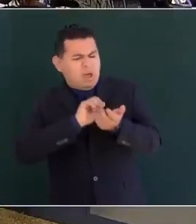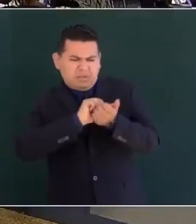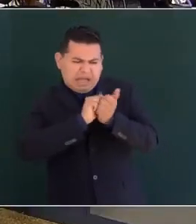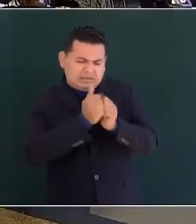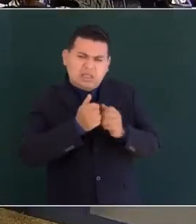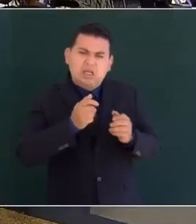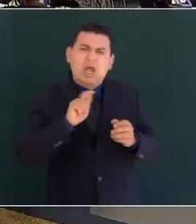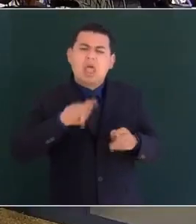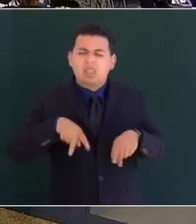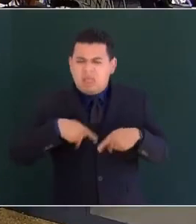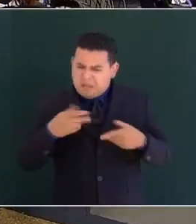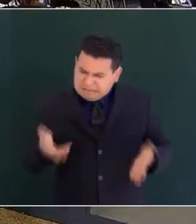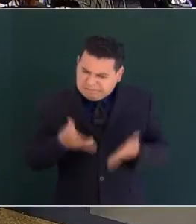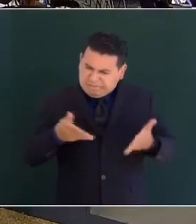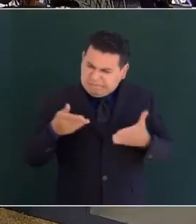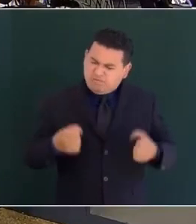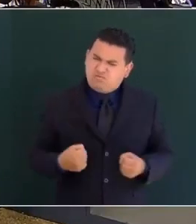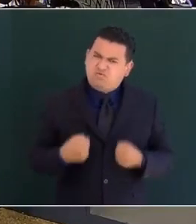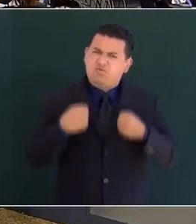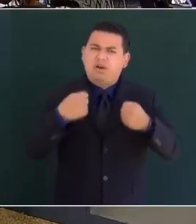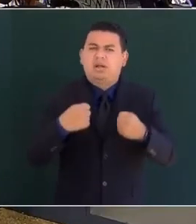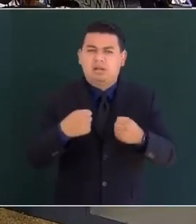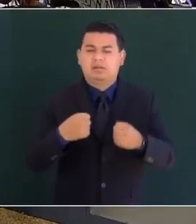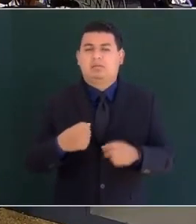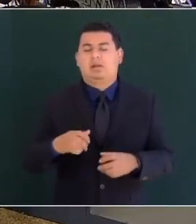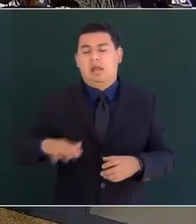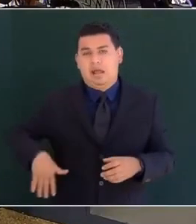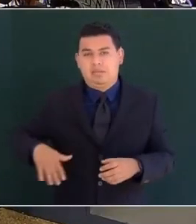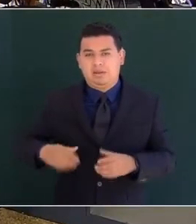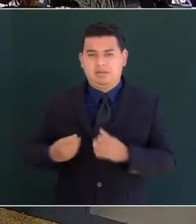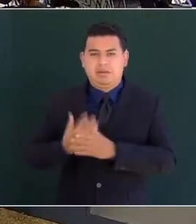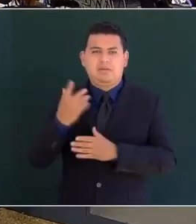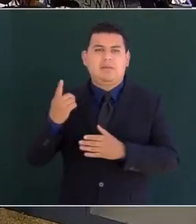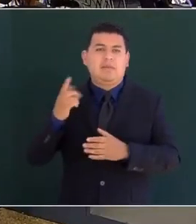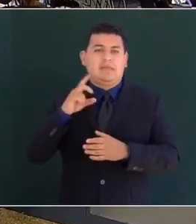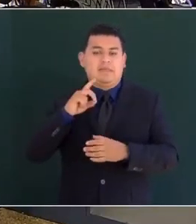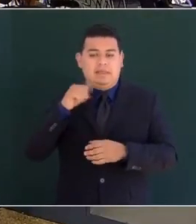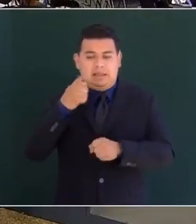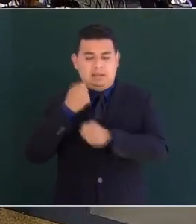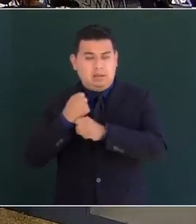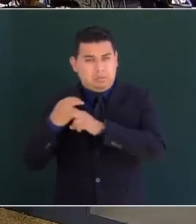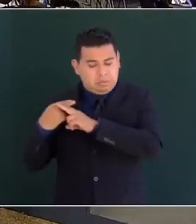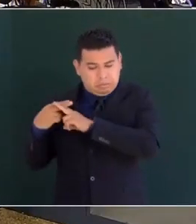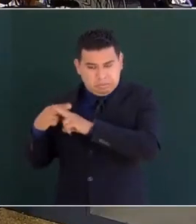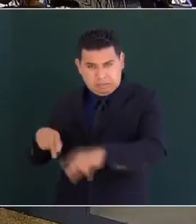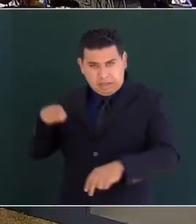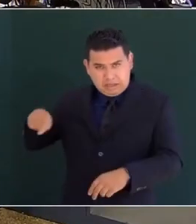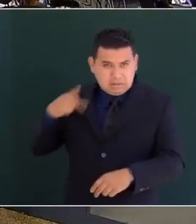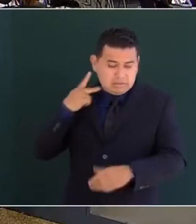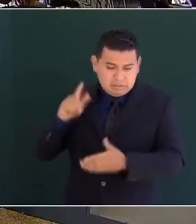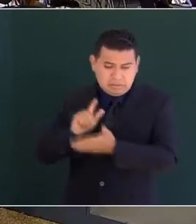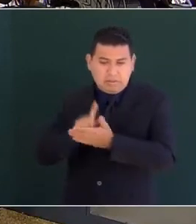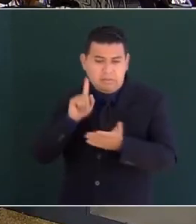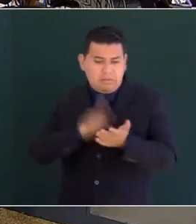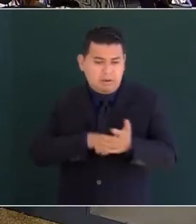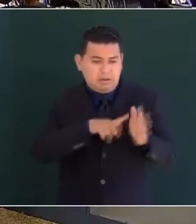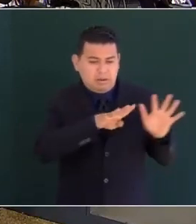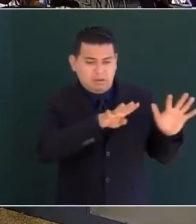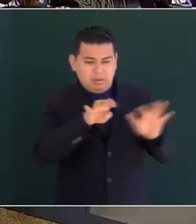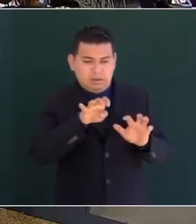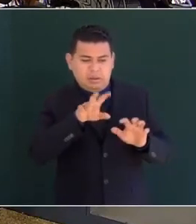poco como resultado de esa política que duró 36 años de 1983